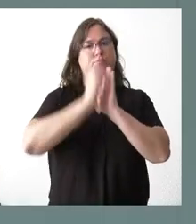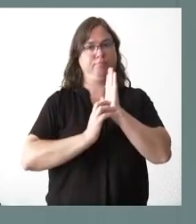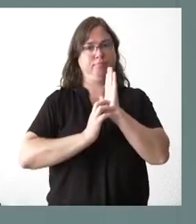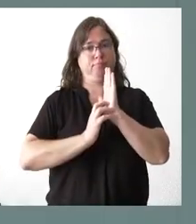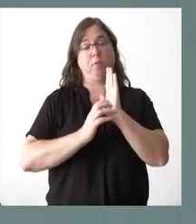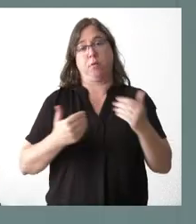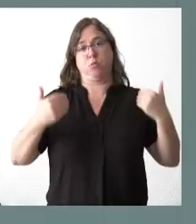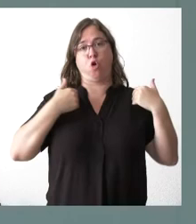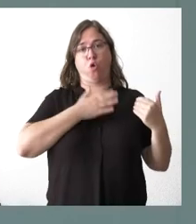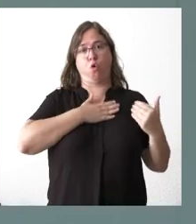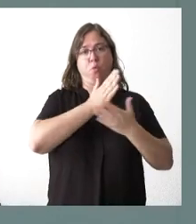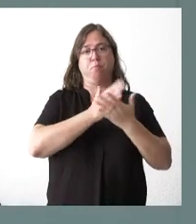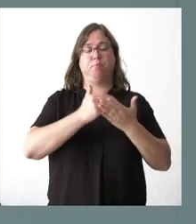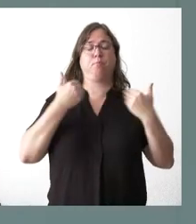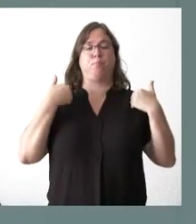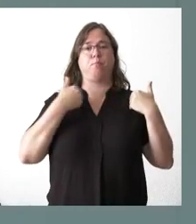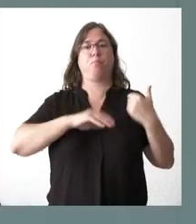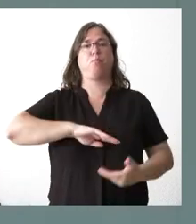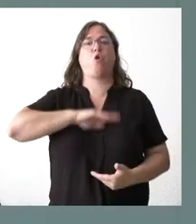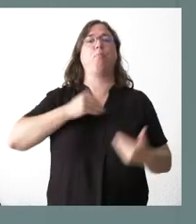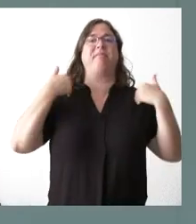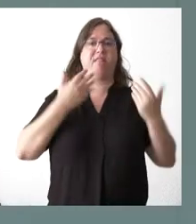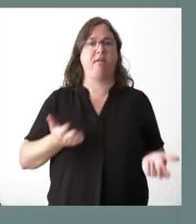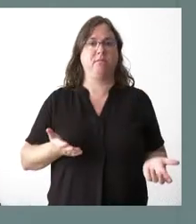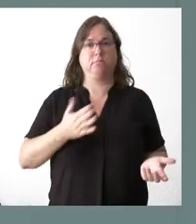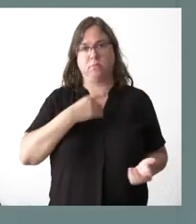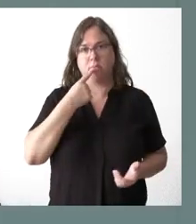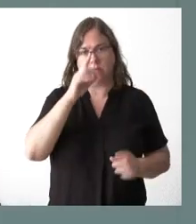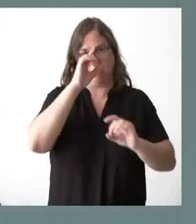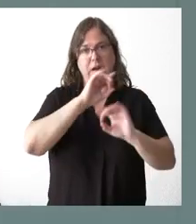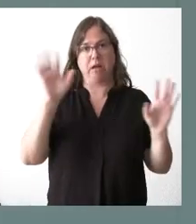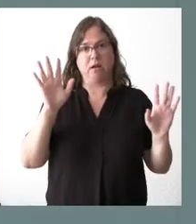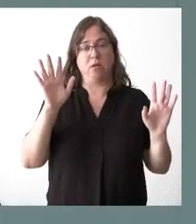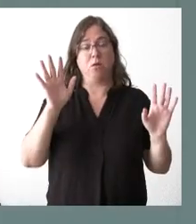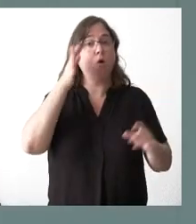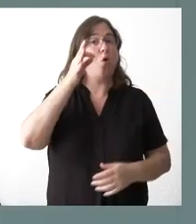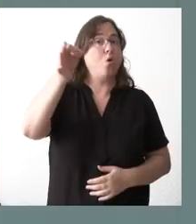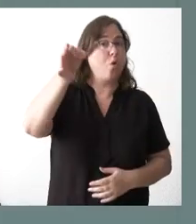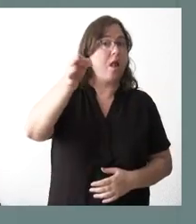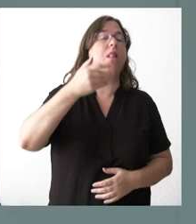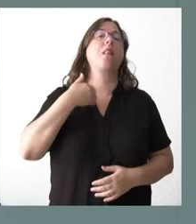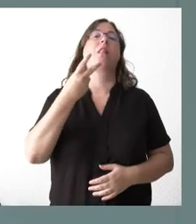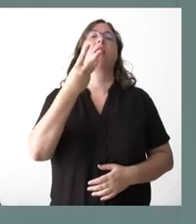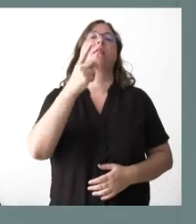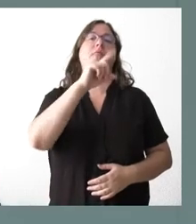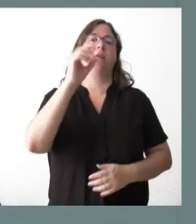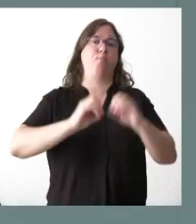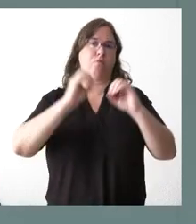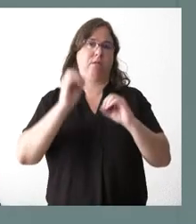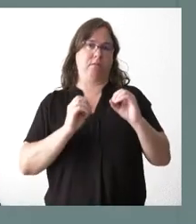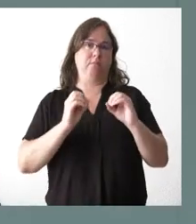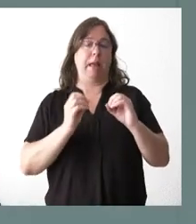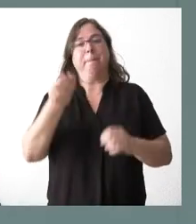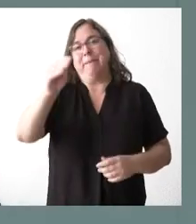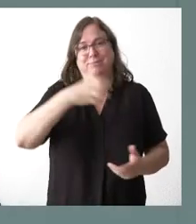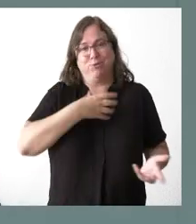planteaba, y por tanto eso también lo quiero dejar claro. No en el rural, que ya aplicamos el 100%, ya no es posible aplicar cantidades